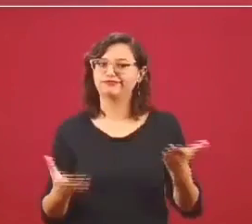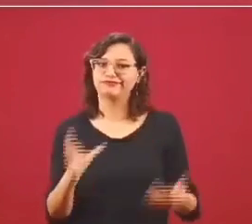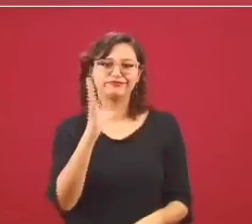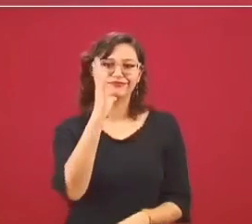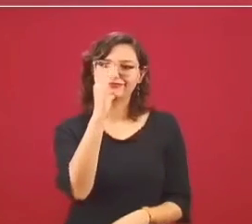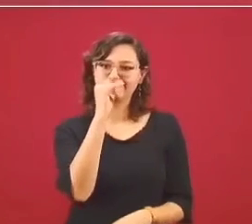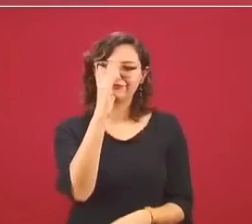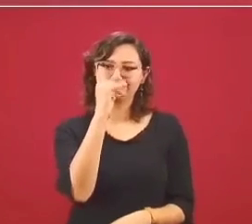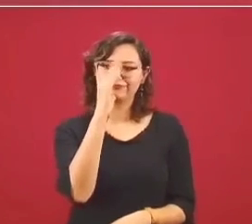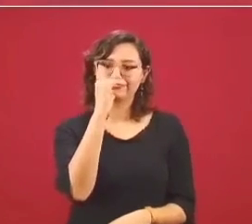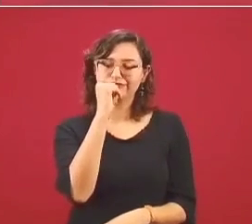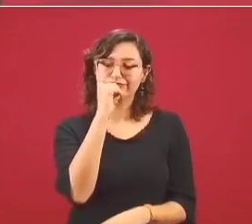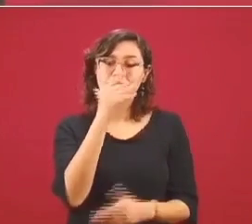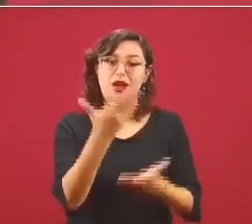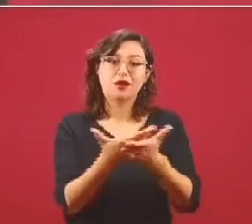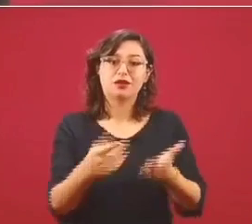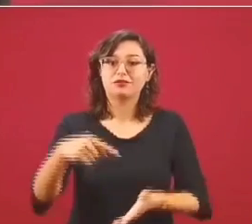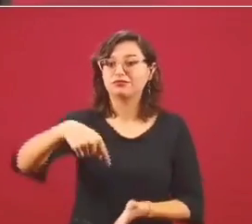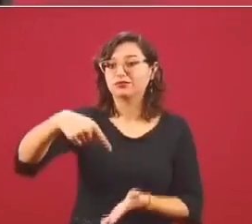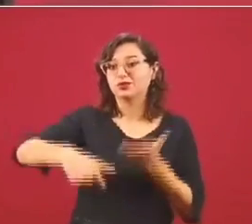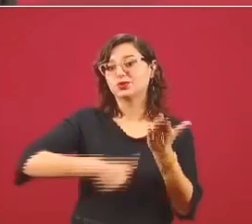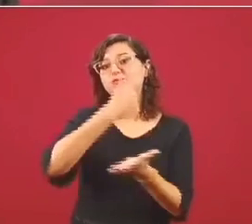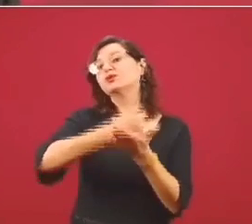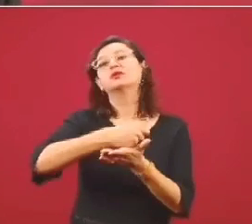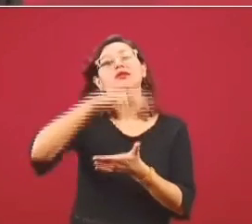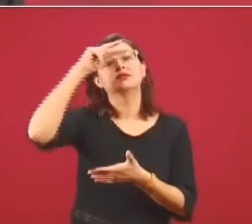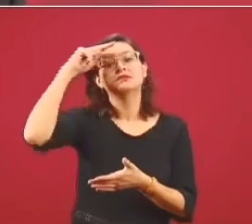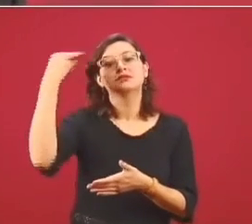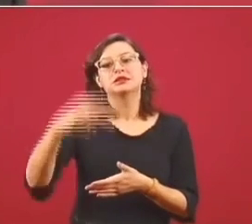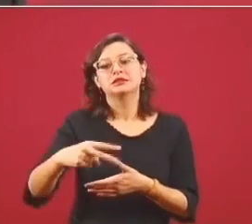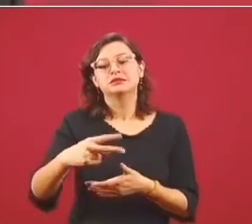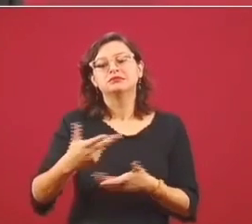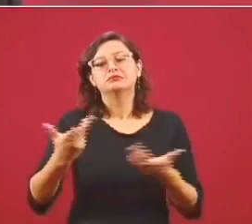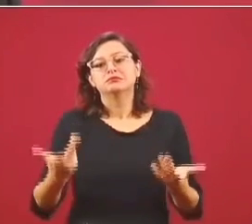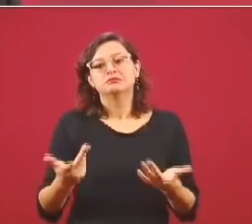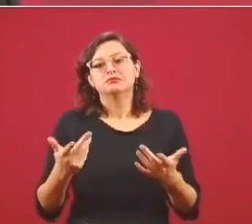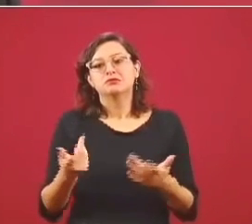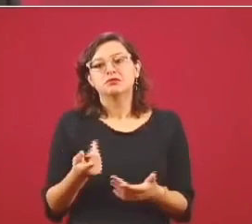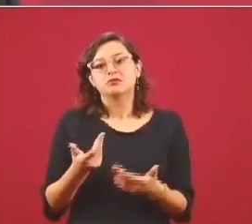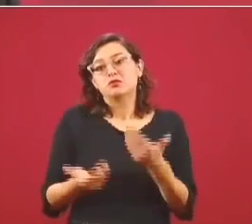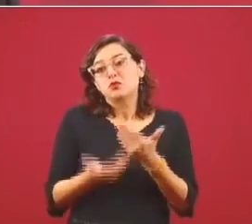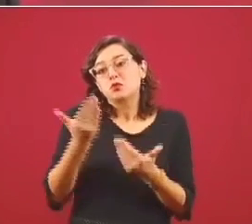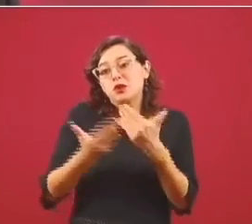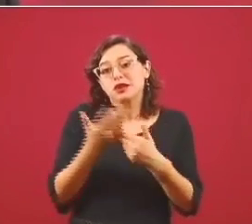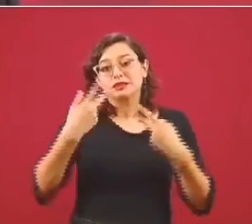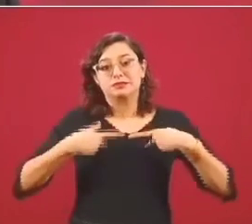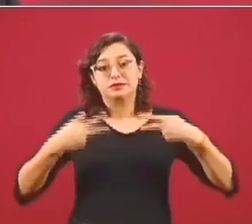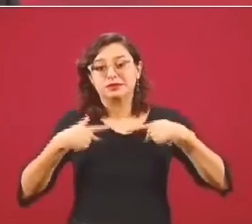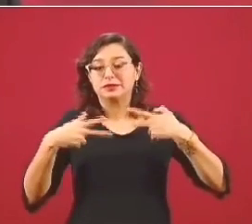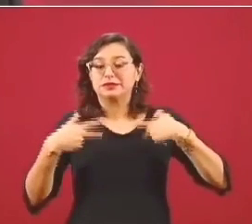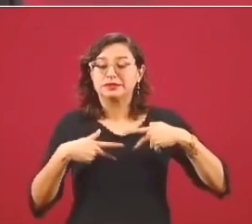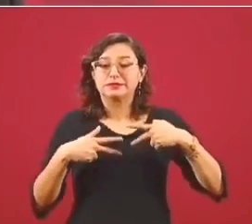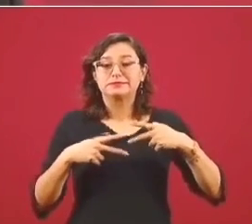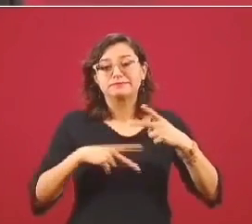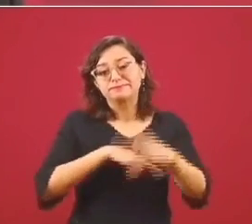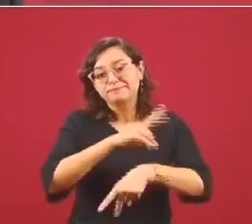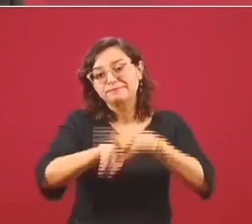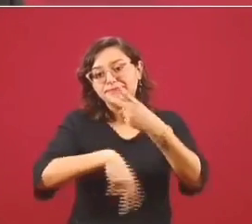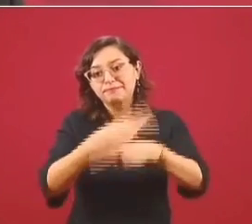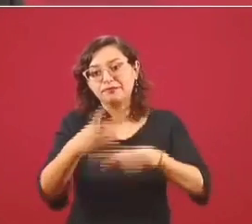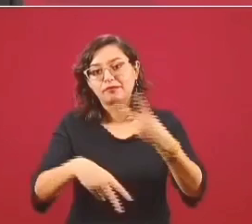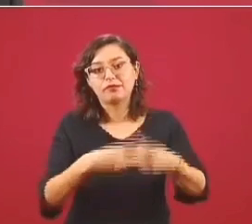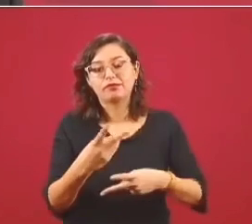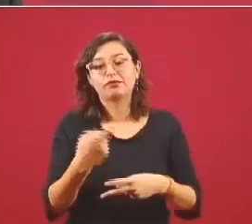una ceremonia aquí, en la Ciudad de México, con poca asistencia, pero